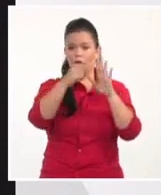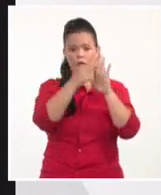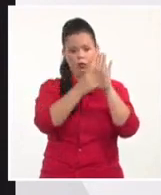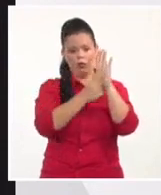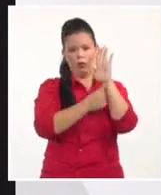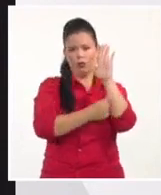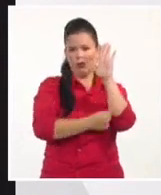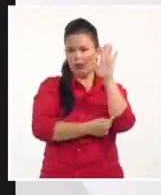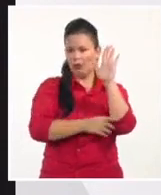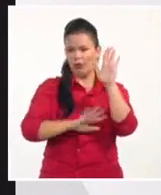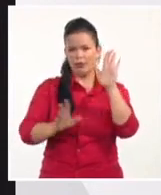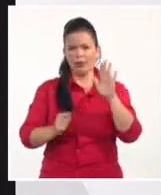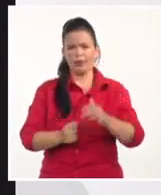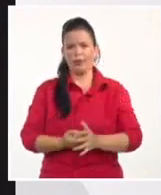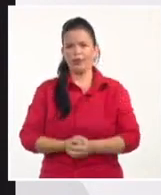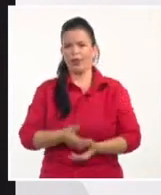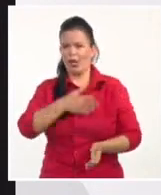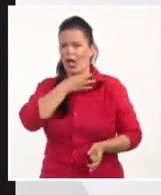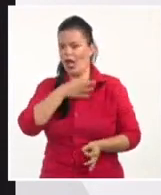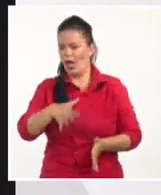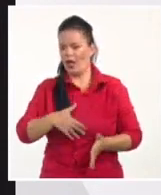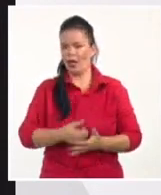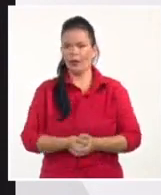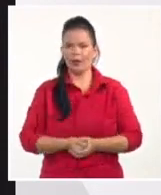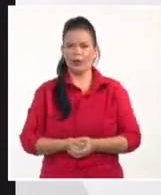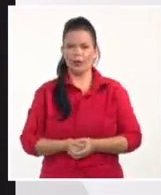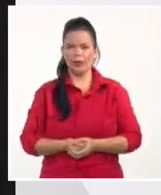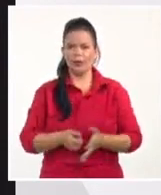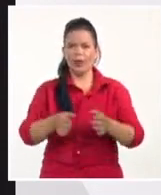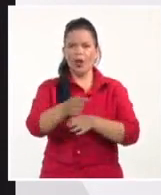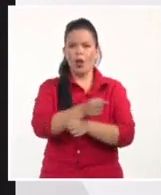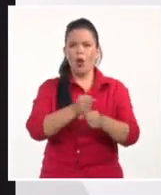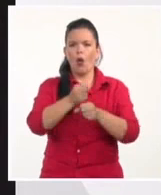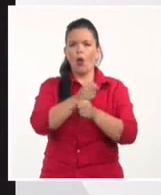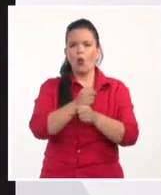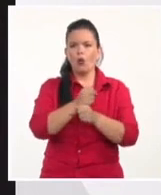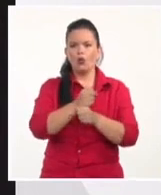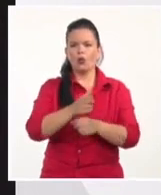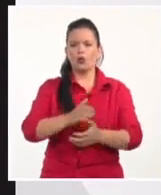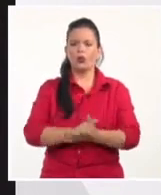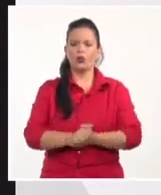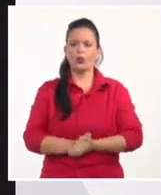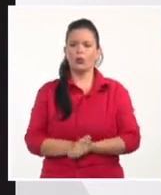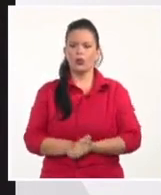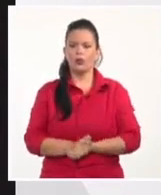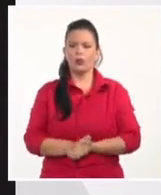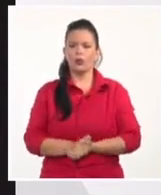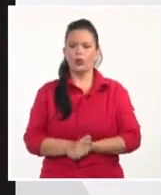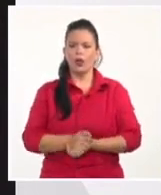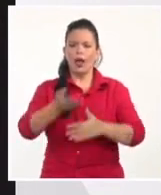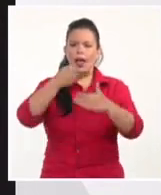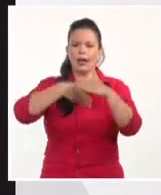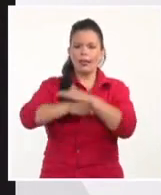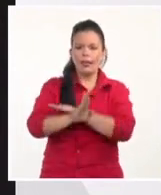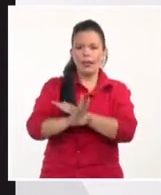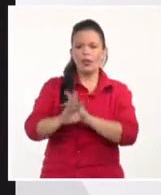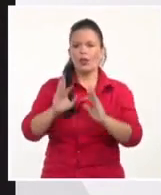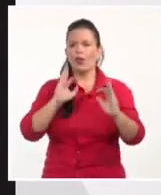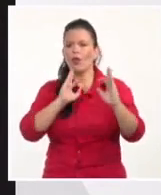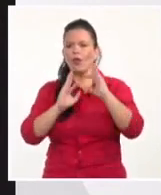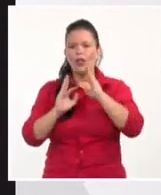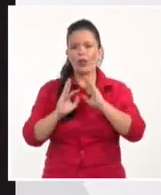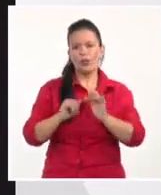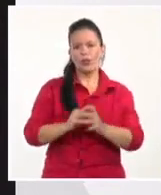otros análisis, ¿no? Por ejemplo, el uso de cuentas con ocho dígitos, ¿no?, tiene un porcentaje elevado, hasta un 23%,